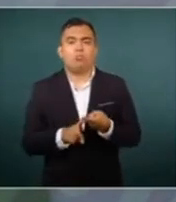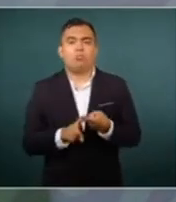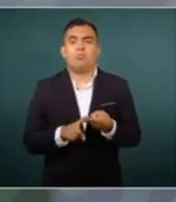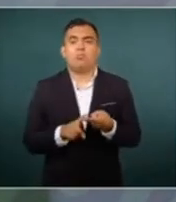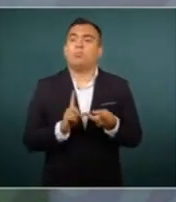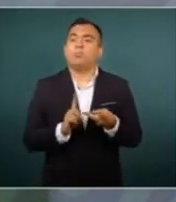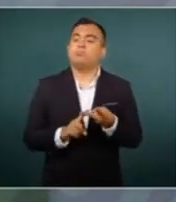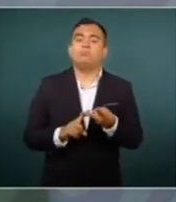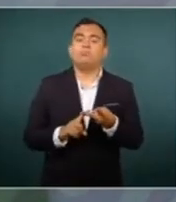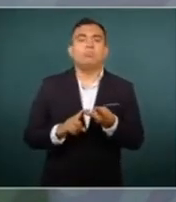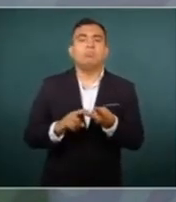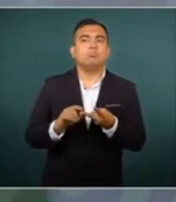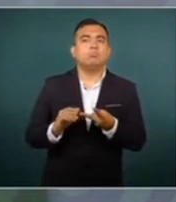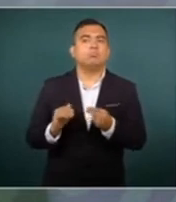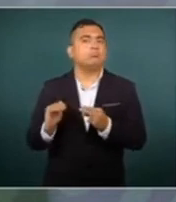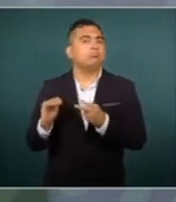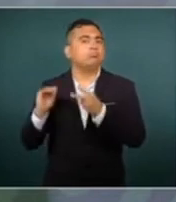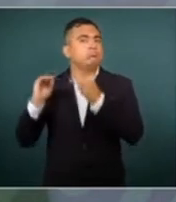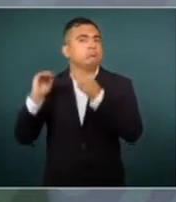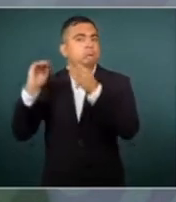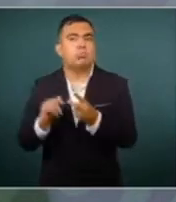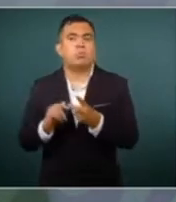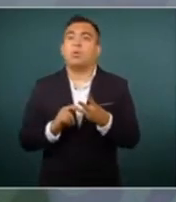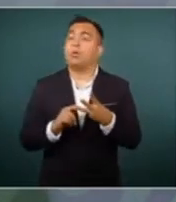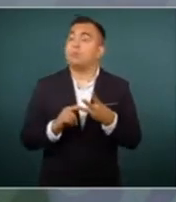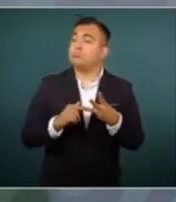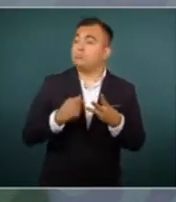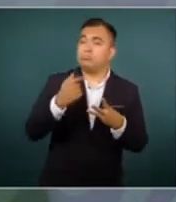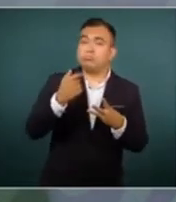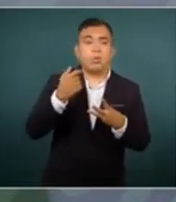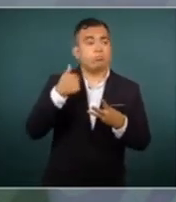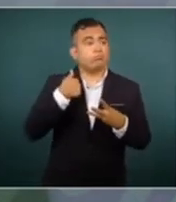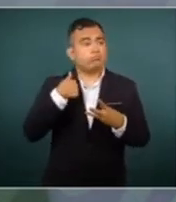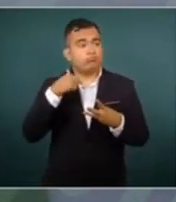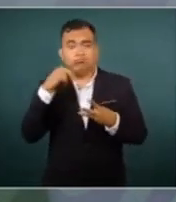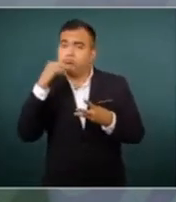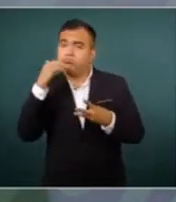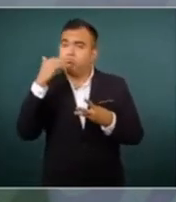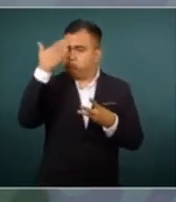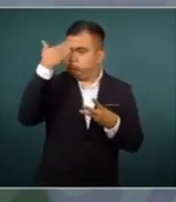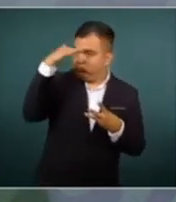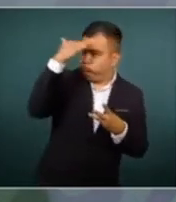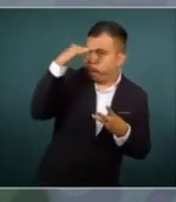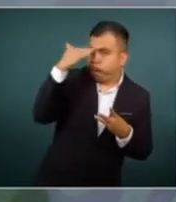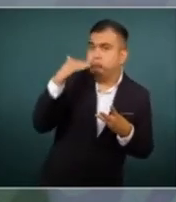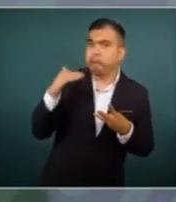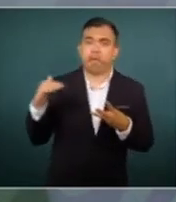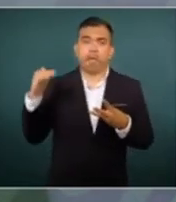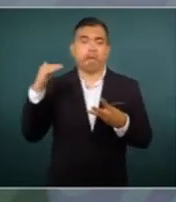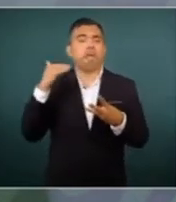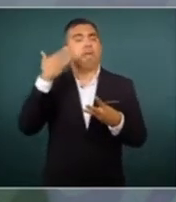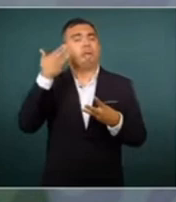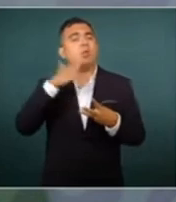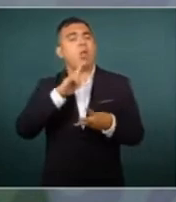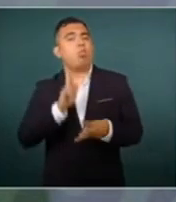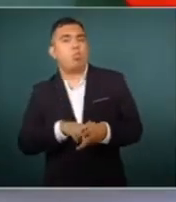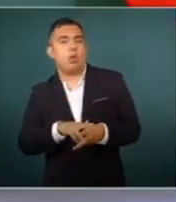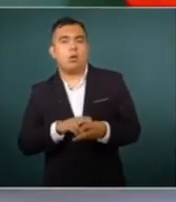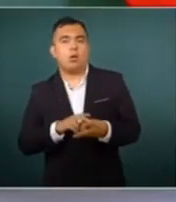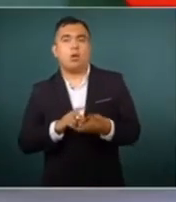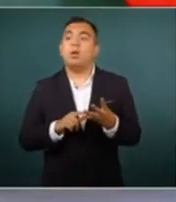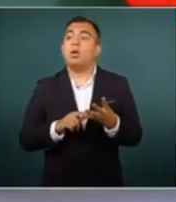de los intelectuales orgánicos, al país de los privilegios,